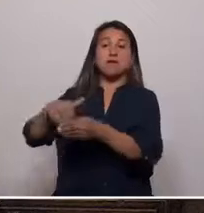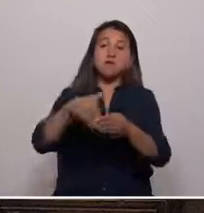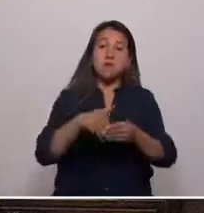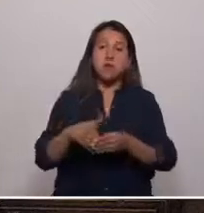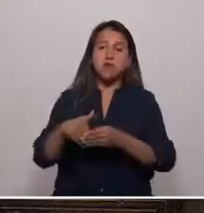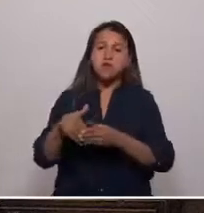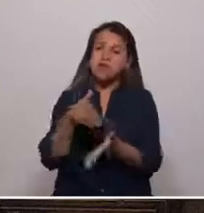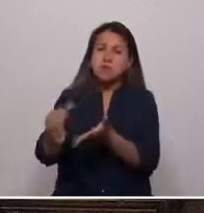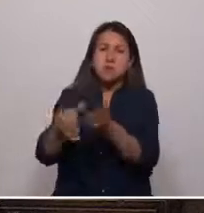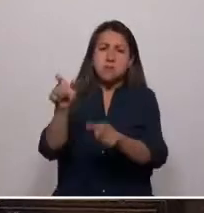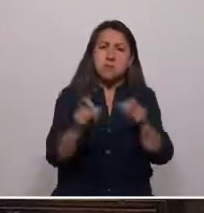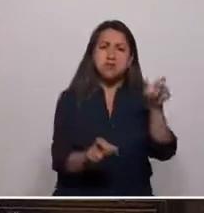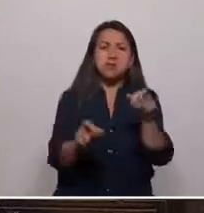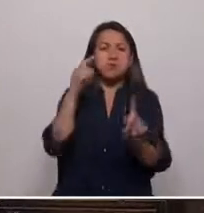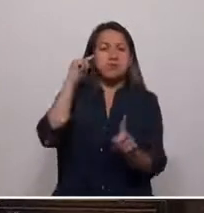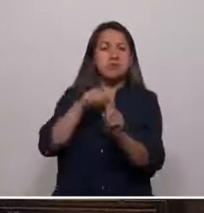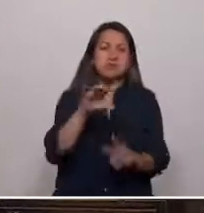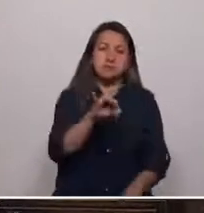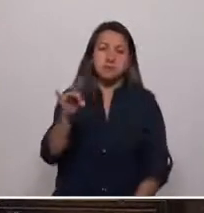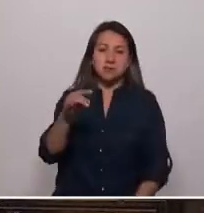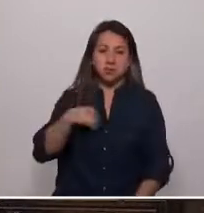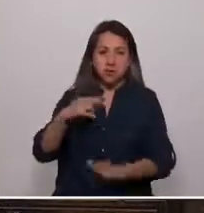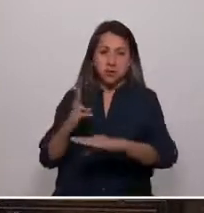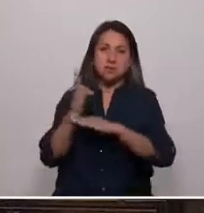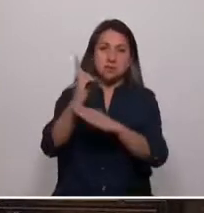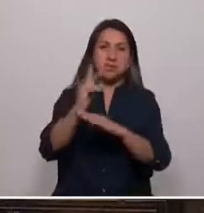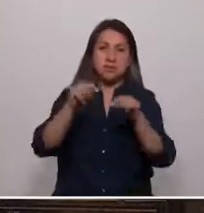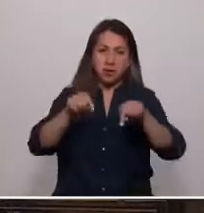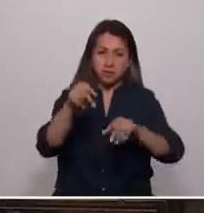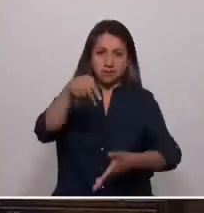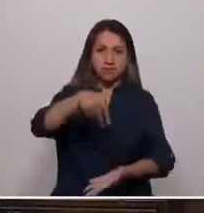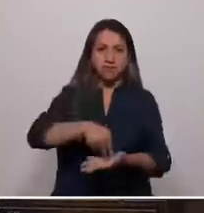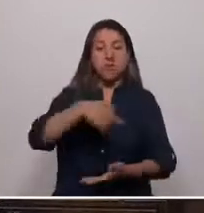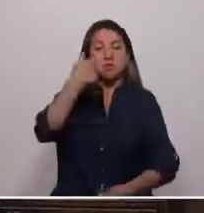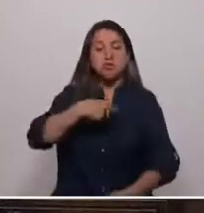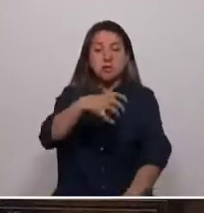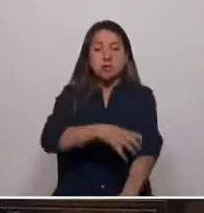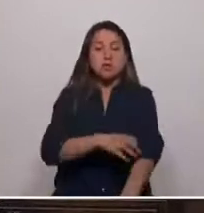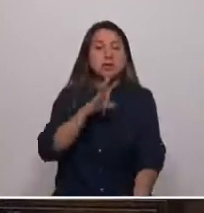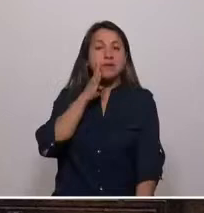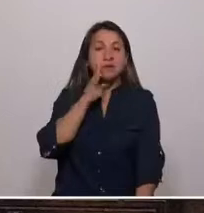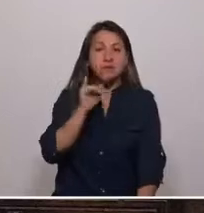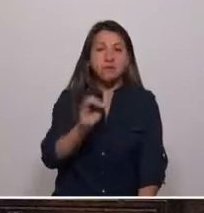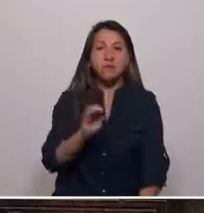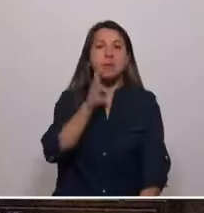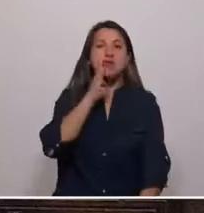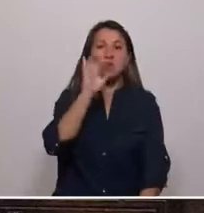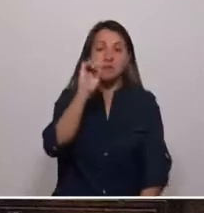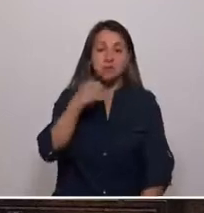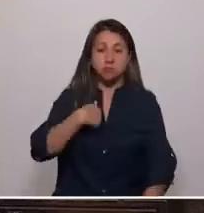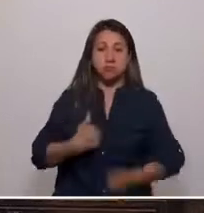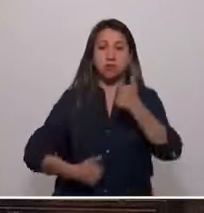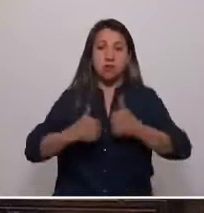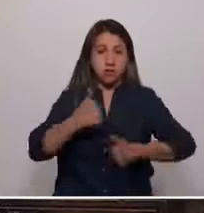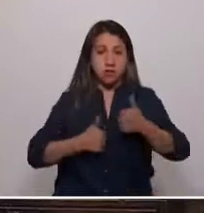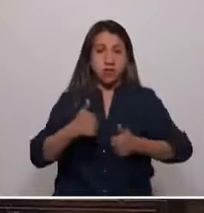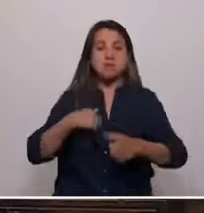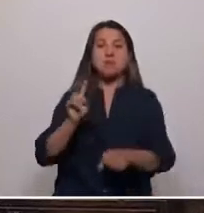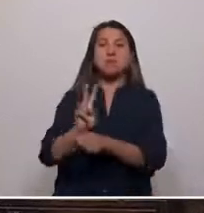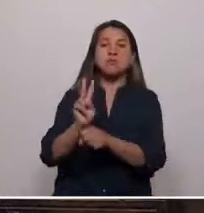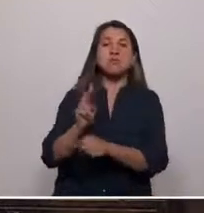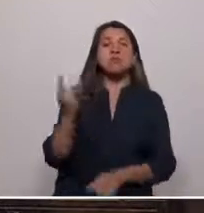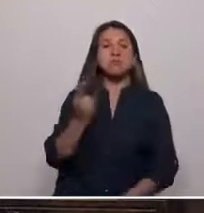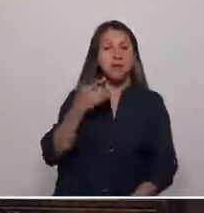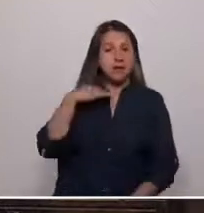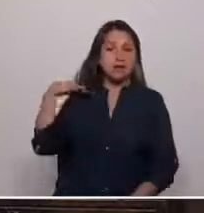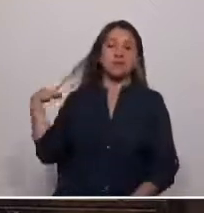compatriotas que me prefirieron como su representante. Soy de la región del Bío Bío, soy profesional y profesora universitaria.